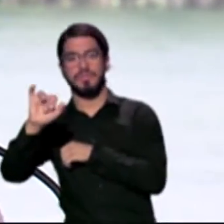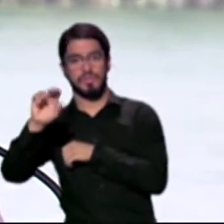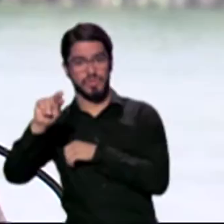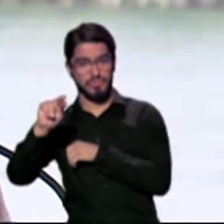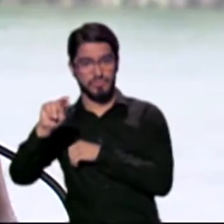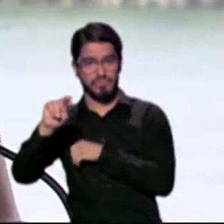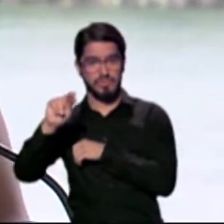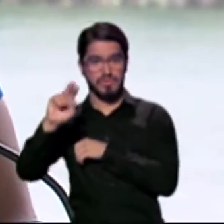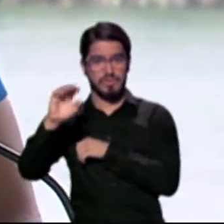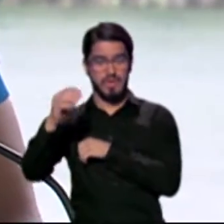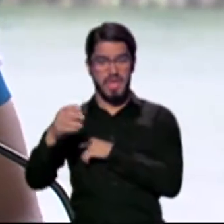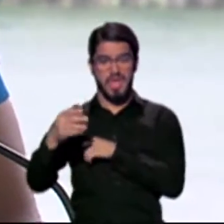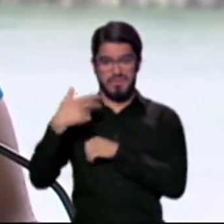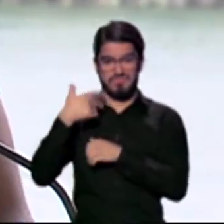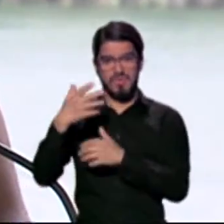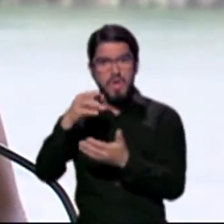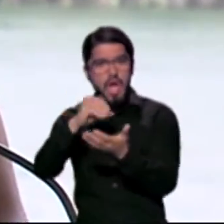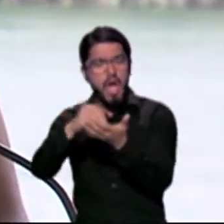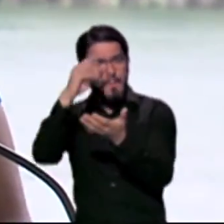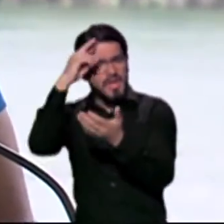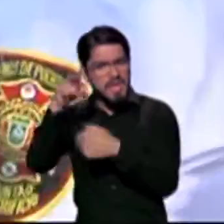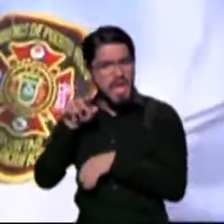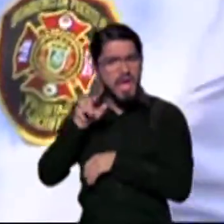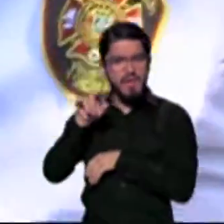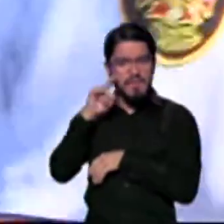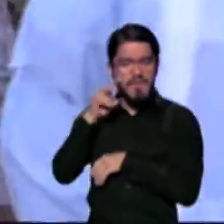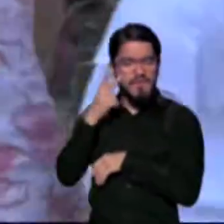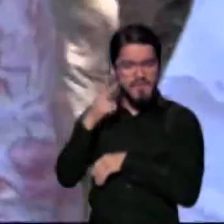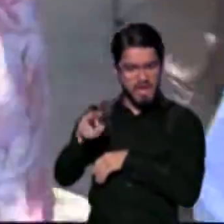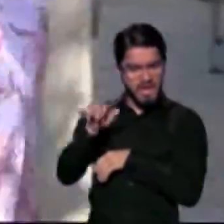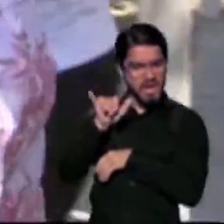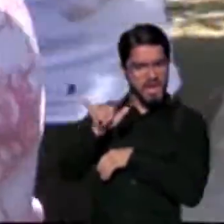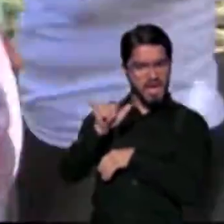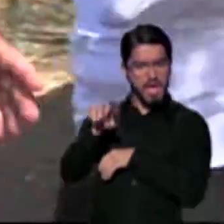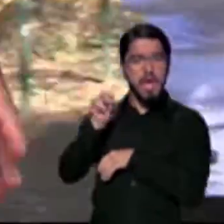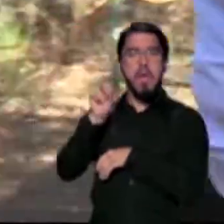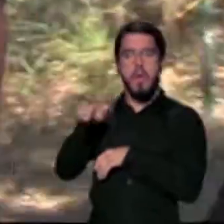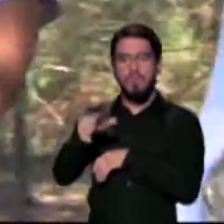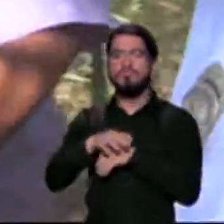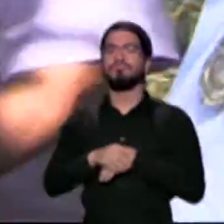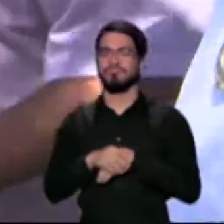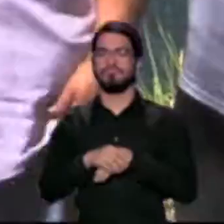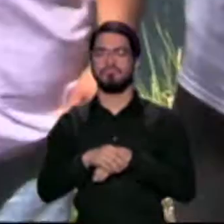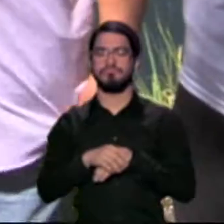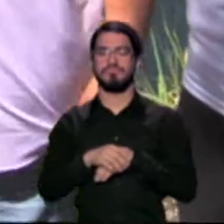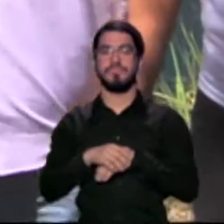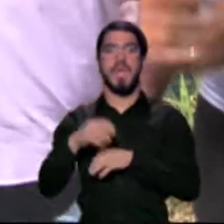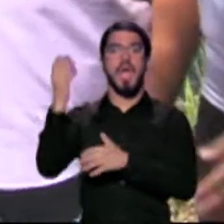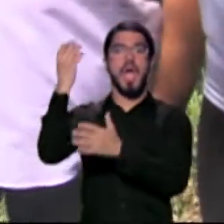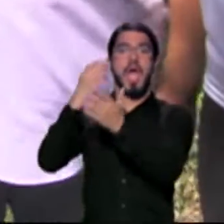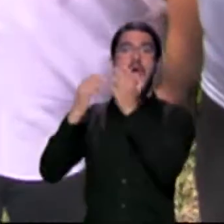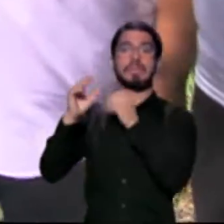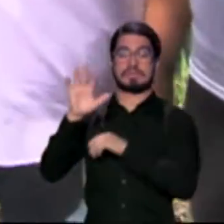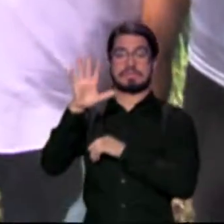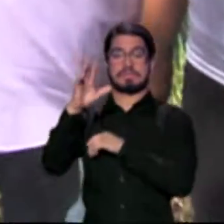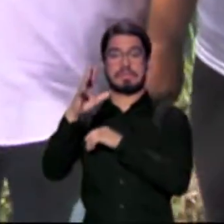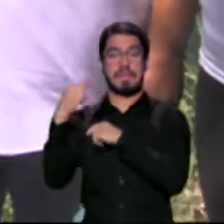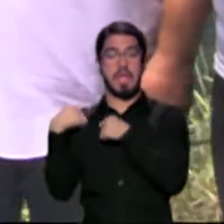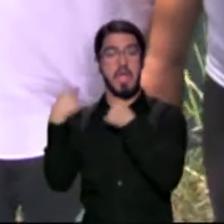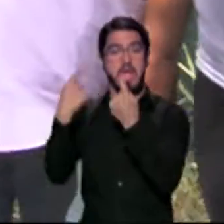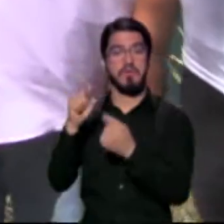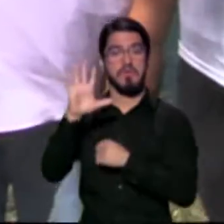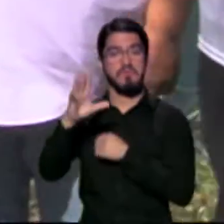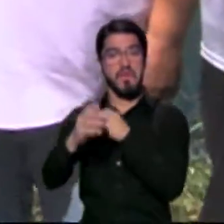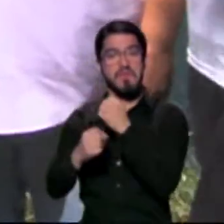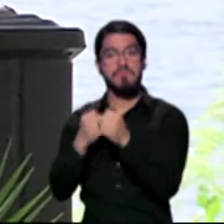nosotros como miembros de esta sociedad puertorriqueña Este deporte hace 5 años, Yomari sabe y los